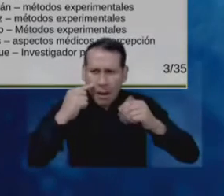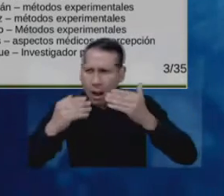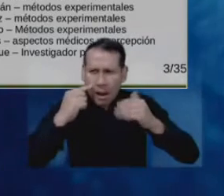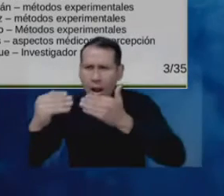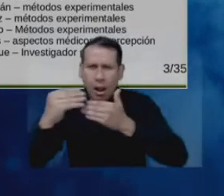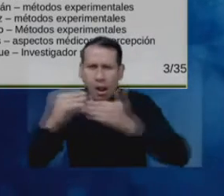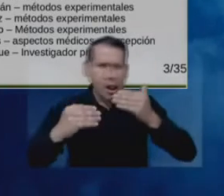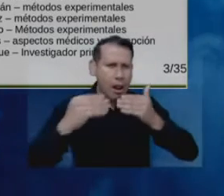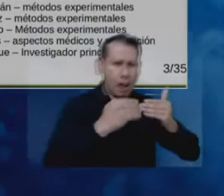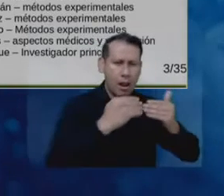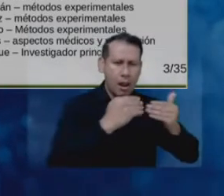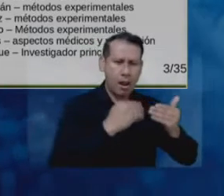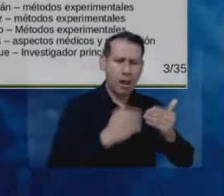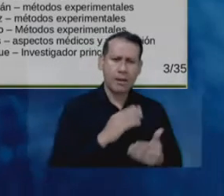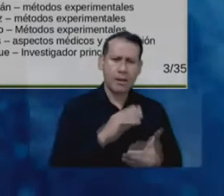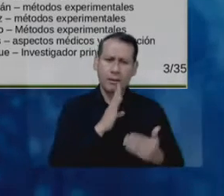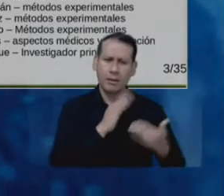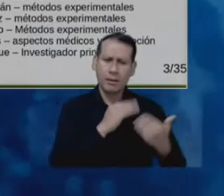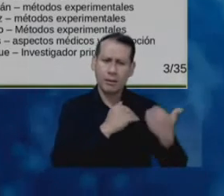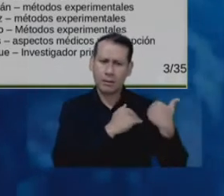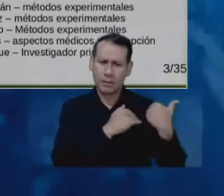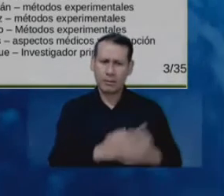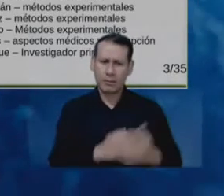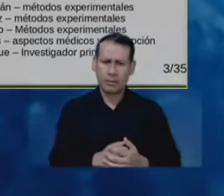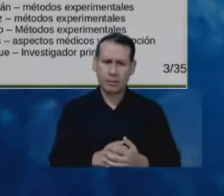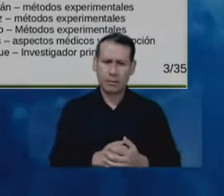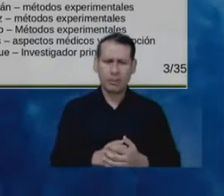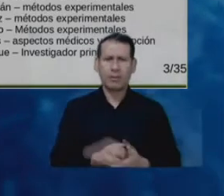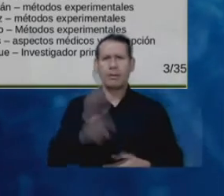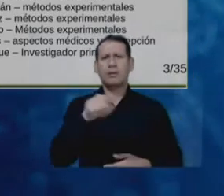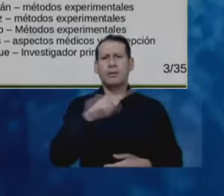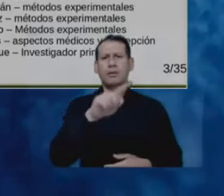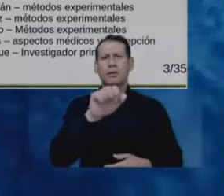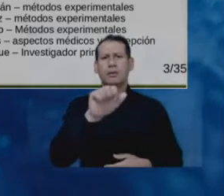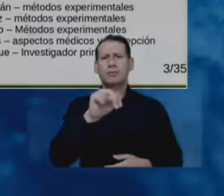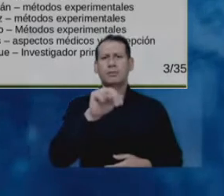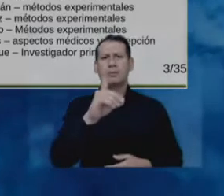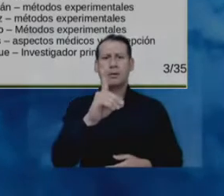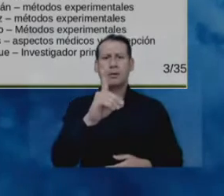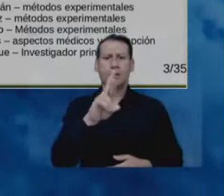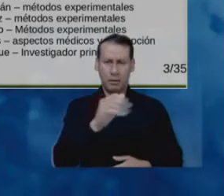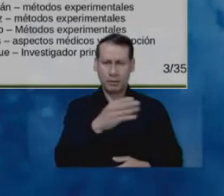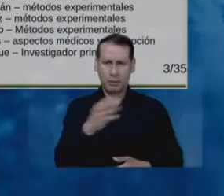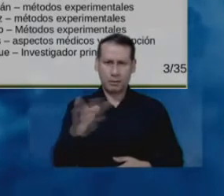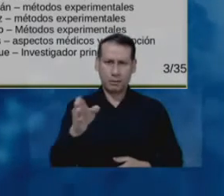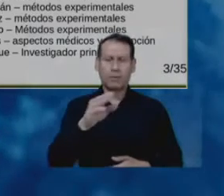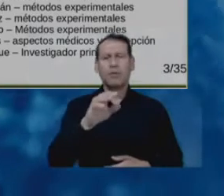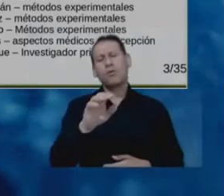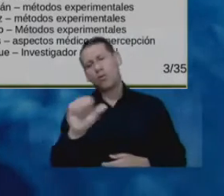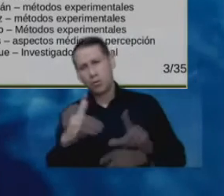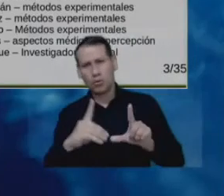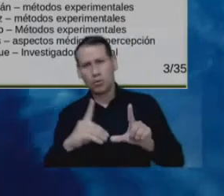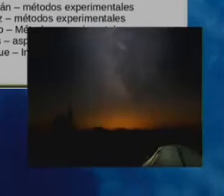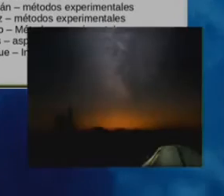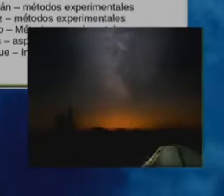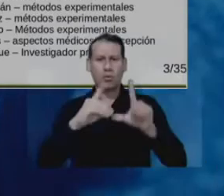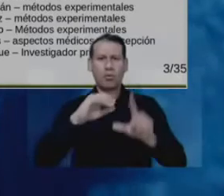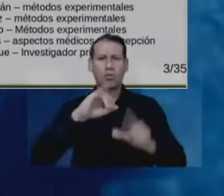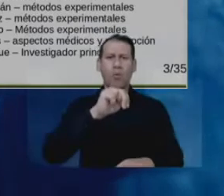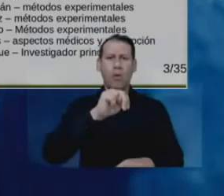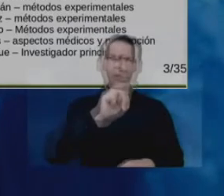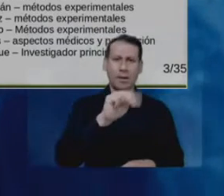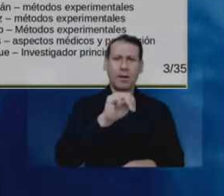especialista en mercadeo Sandra Bernal y el doctor Juan Camilo Vargas, que también es un miembro del comité directivo técnico